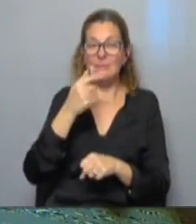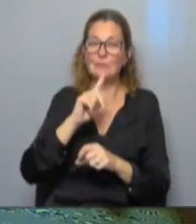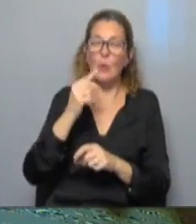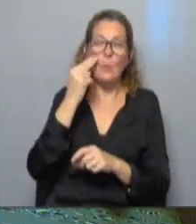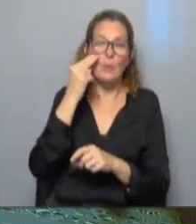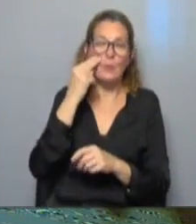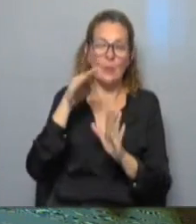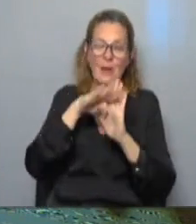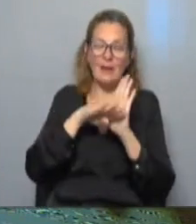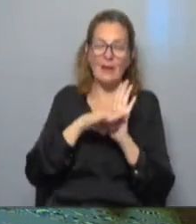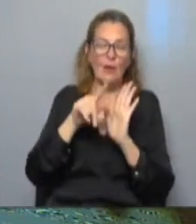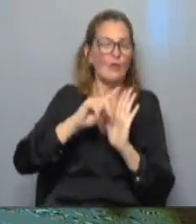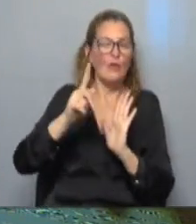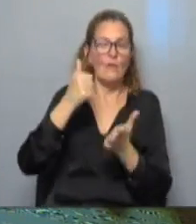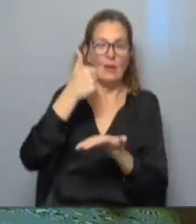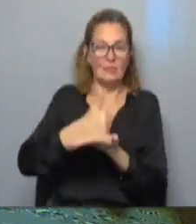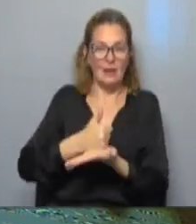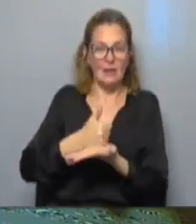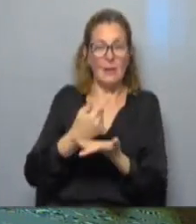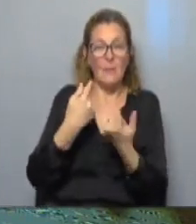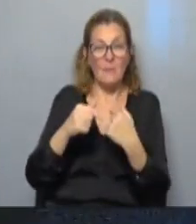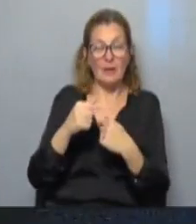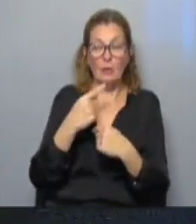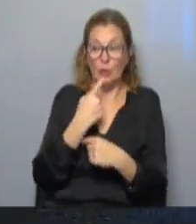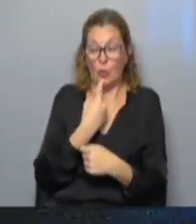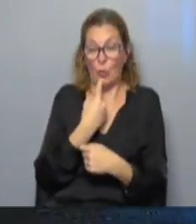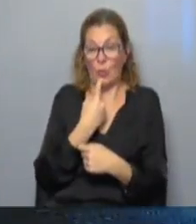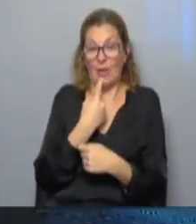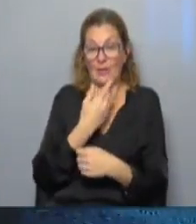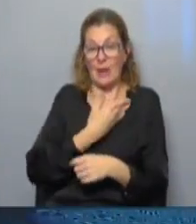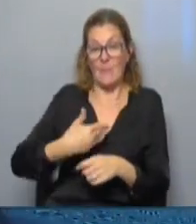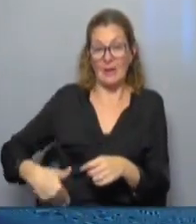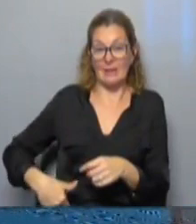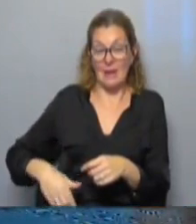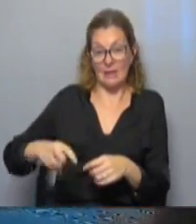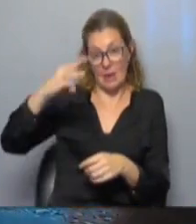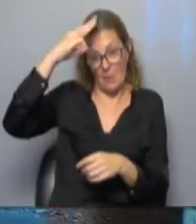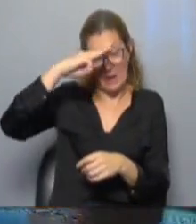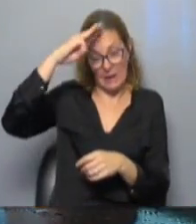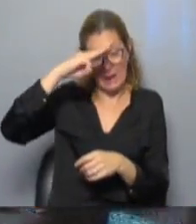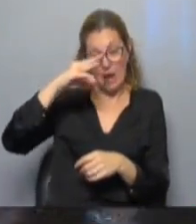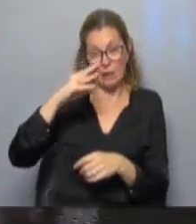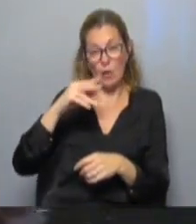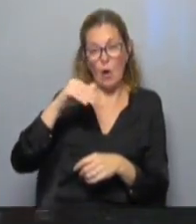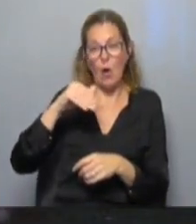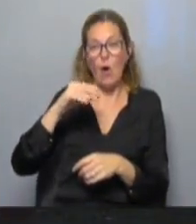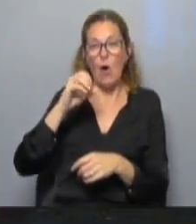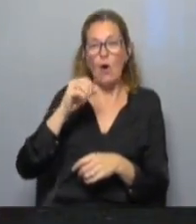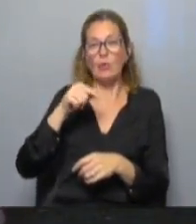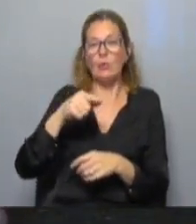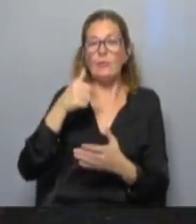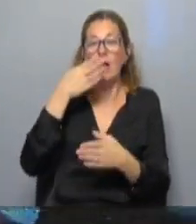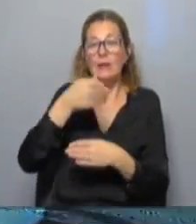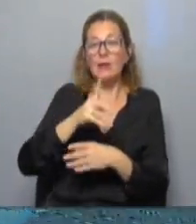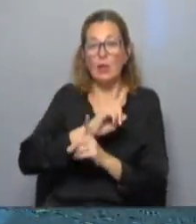por problemas de agenda no va a estar presente pero la gran incógnita era si el presidente mexicano Andrés Manuel López Obrador iba a asistir o no